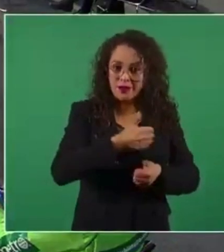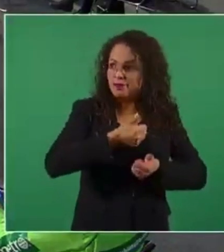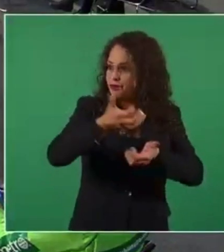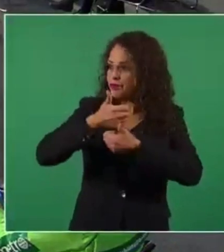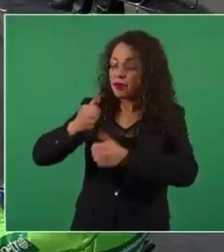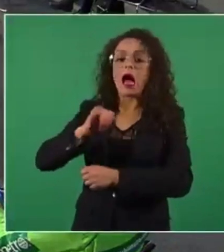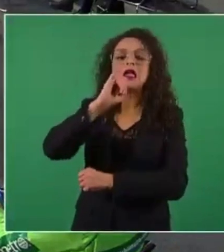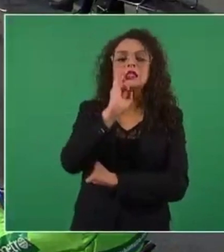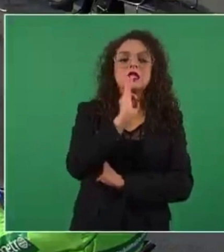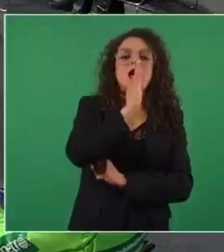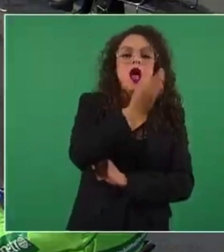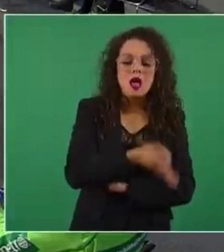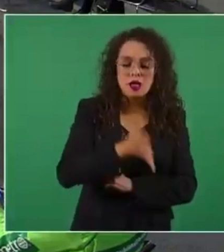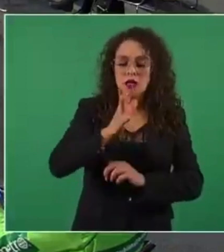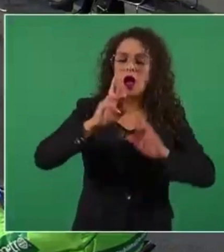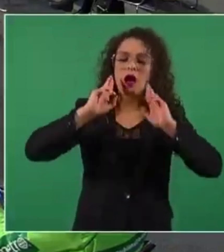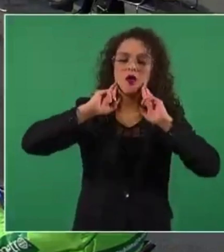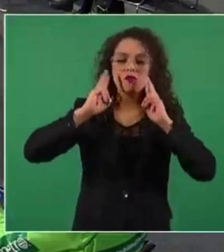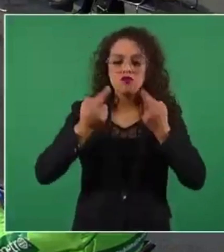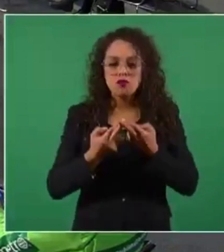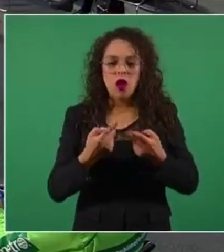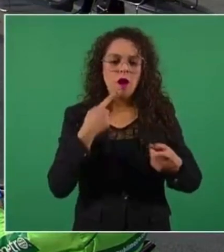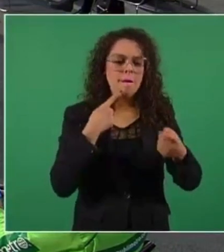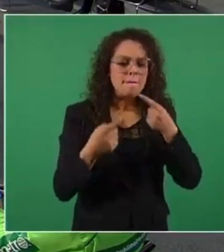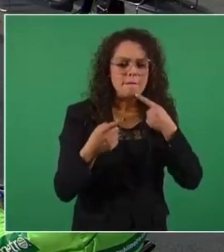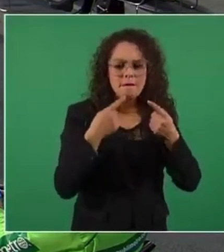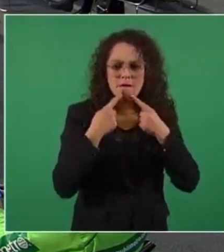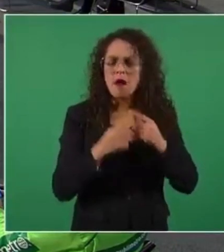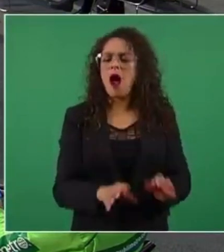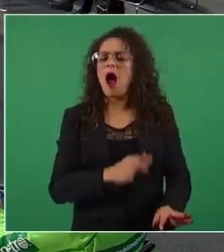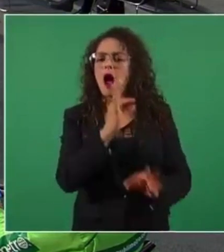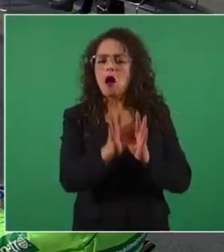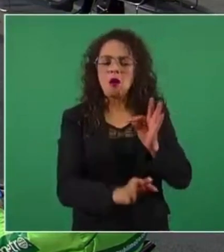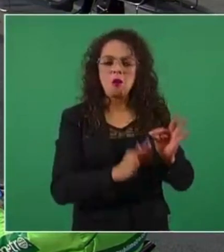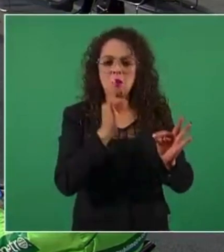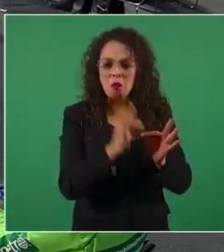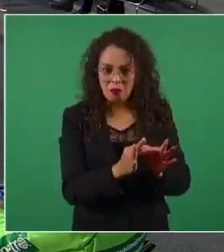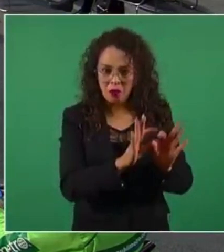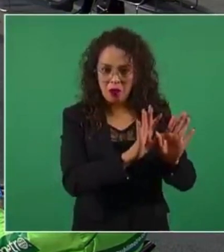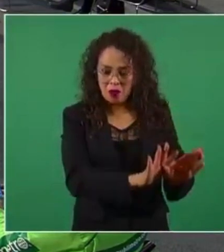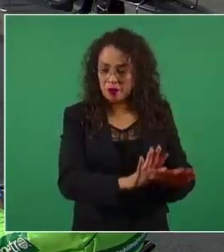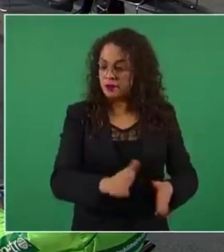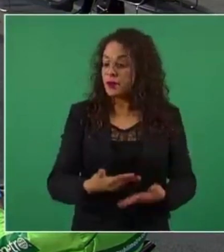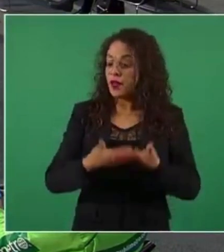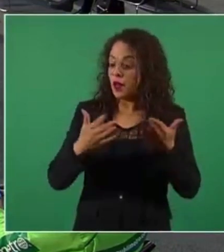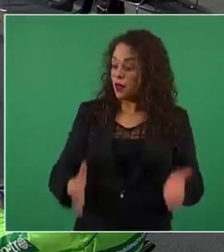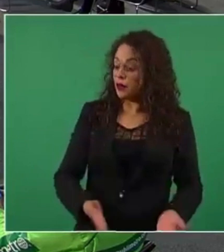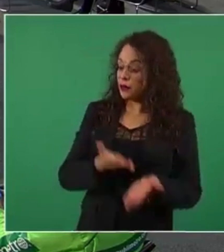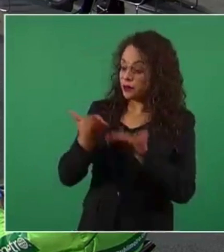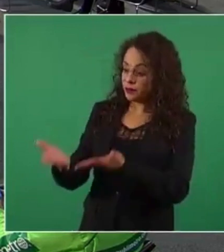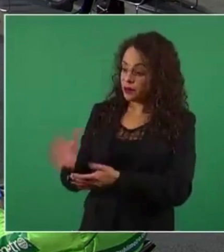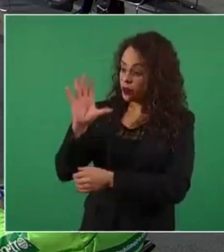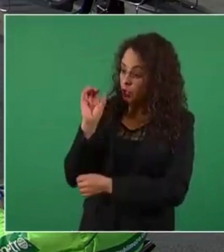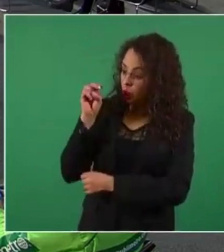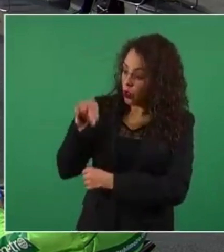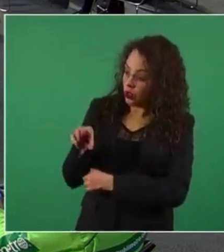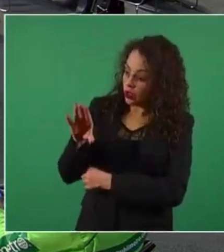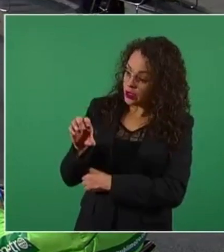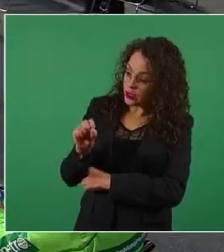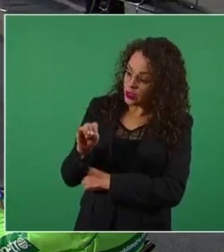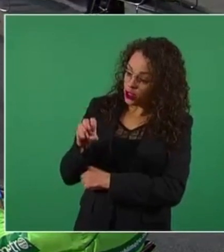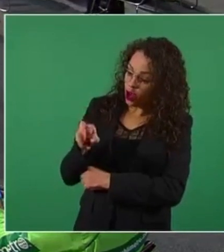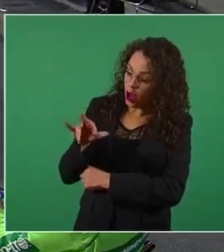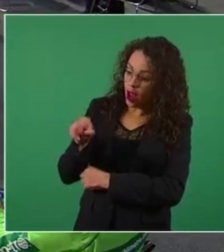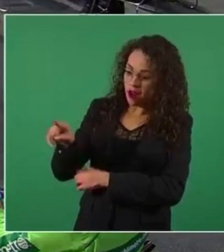se reunieron y adelante. En el caso de los concesionarios todavía hay